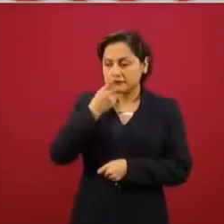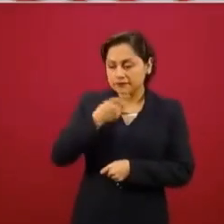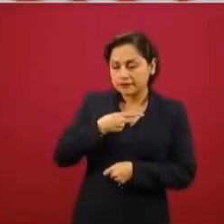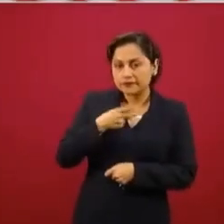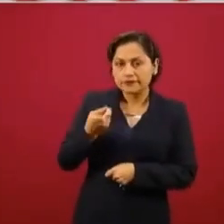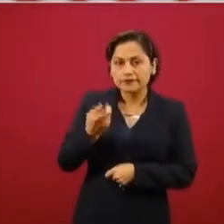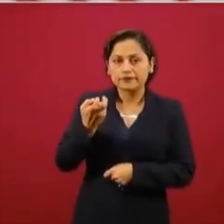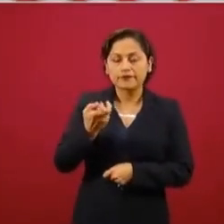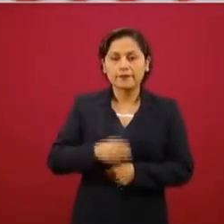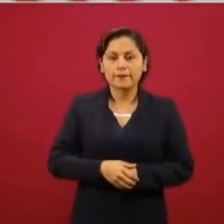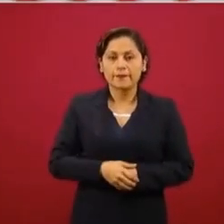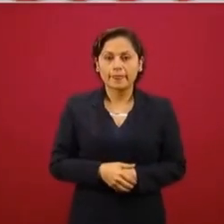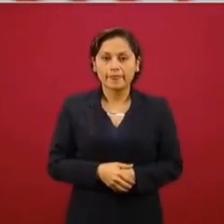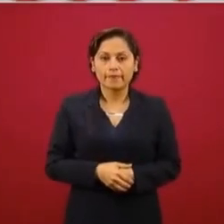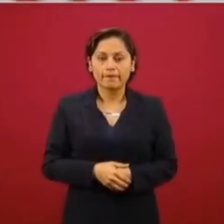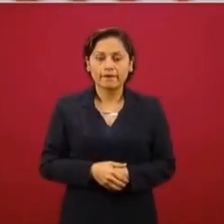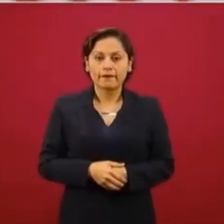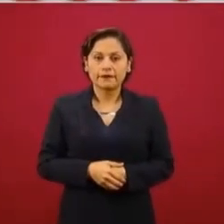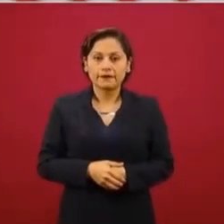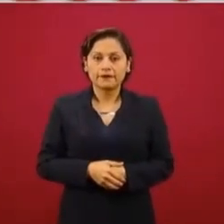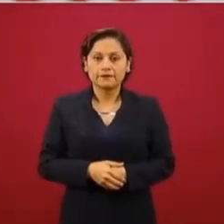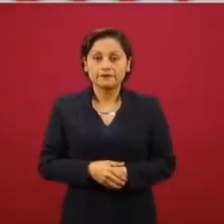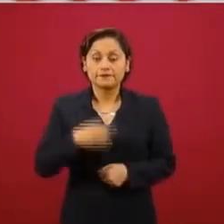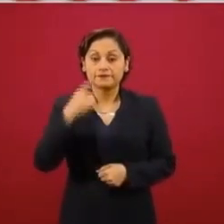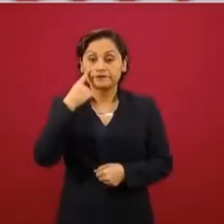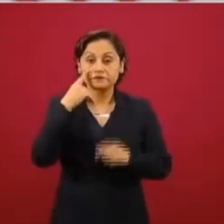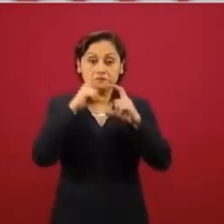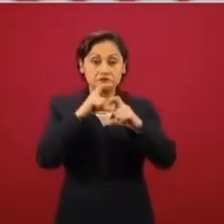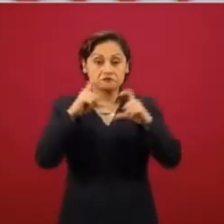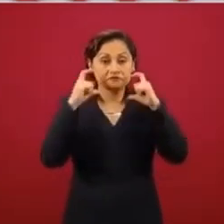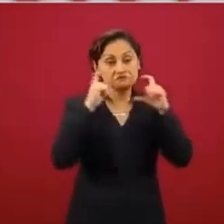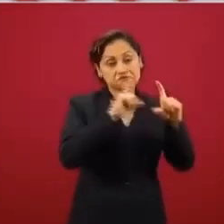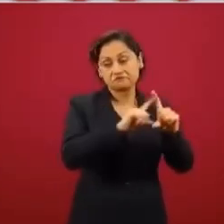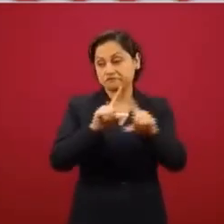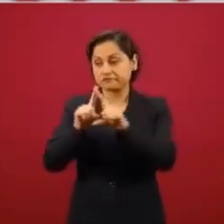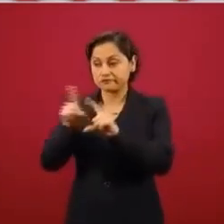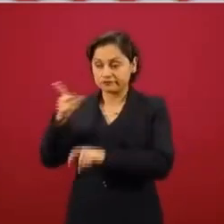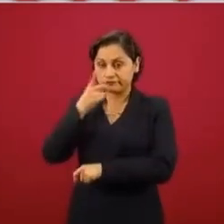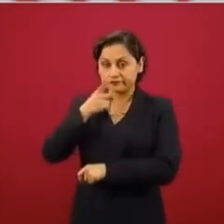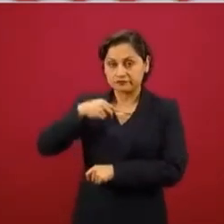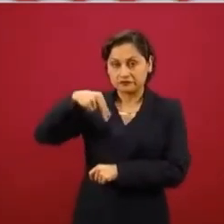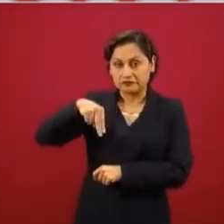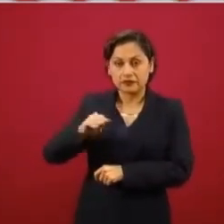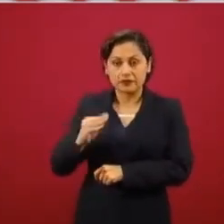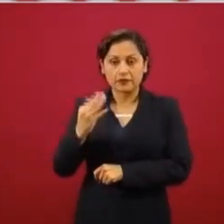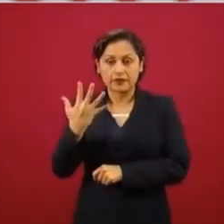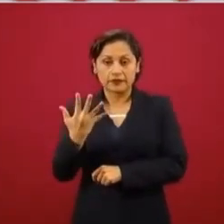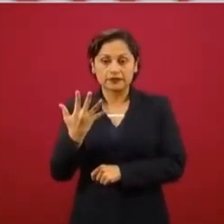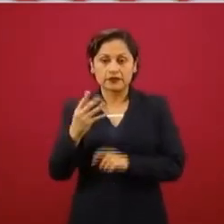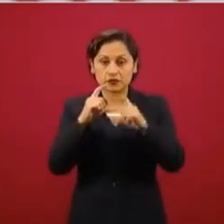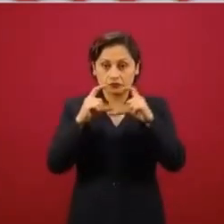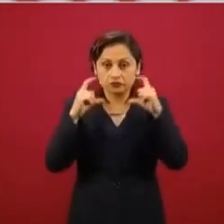los cubrebocas son muy diversos. Hay diferentes tipos, pero al que usted se refiere es el N95,